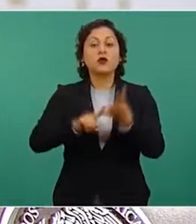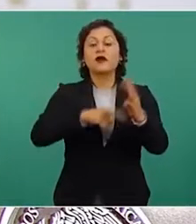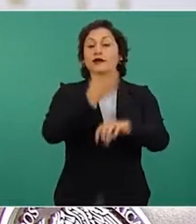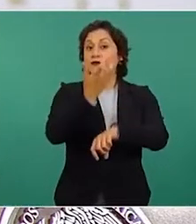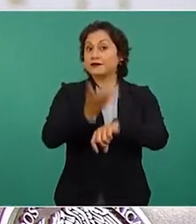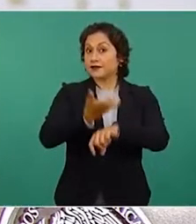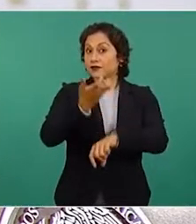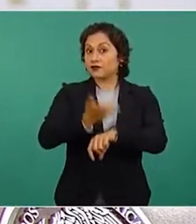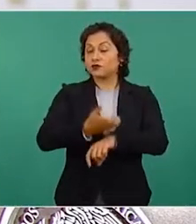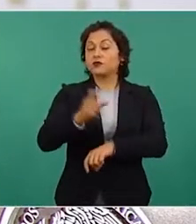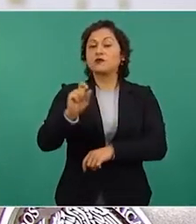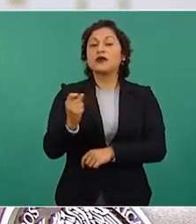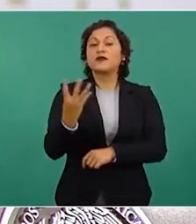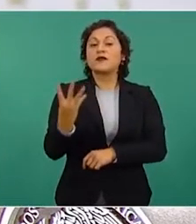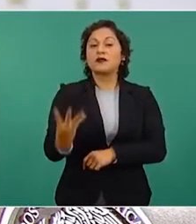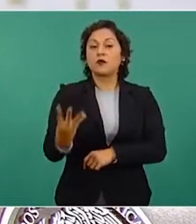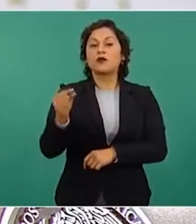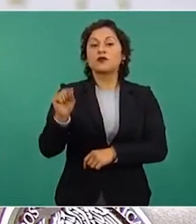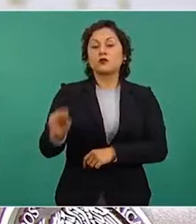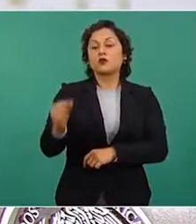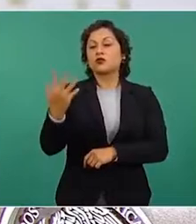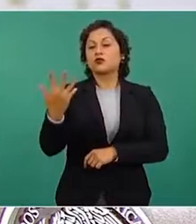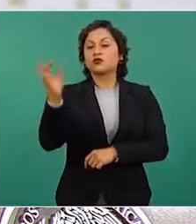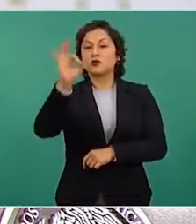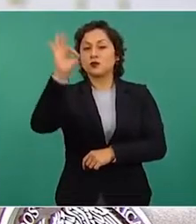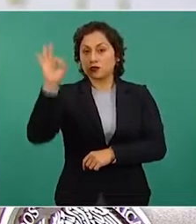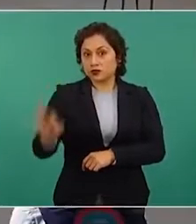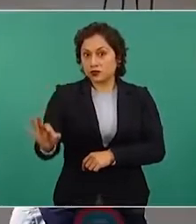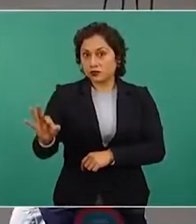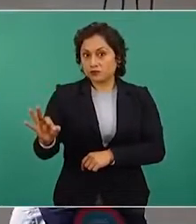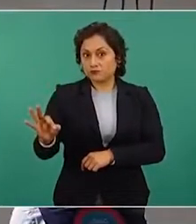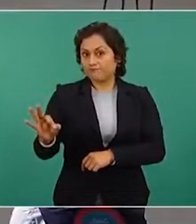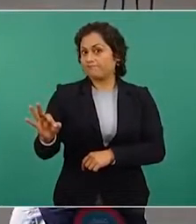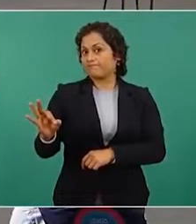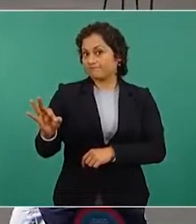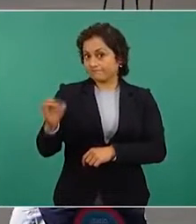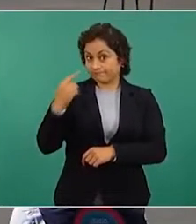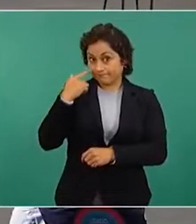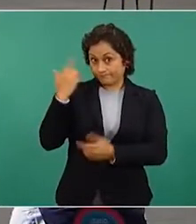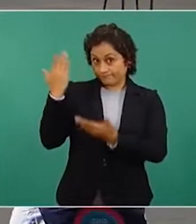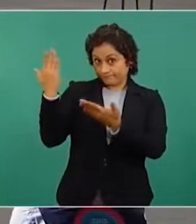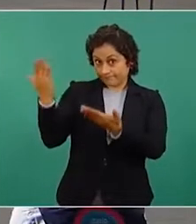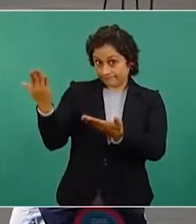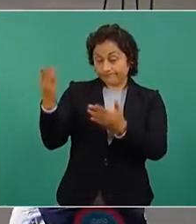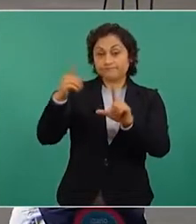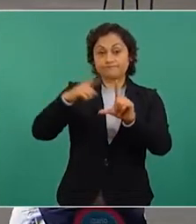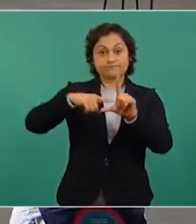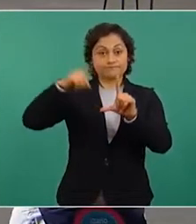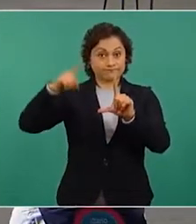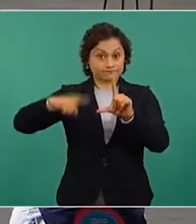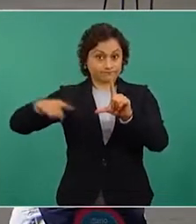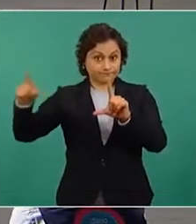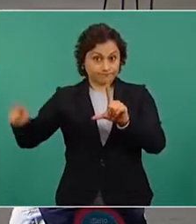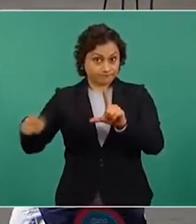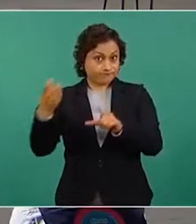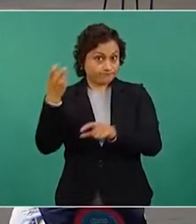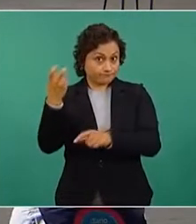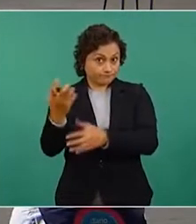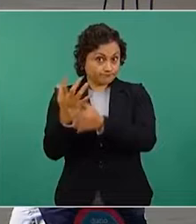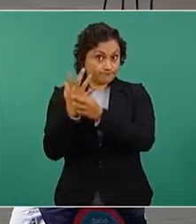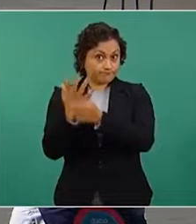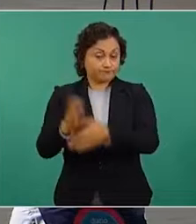Unidos del 24.5 por ciento. Aquí está la gráfica donde podemos ver estas cifras.